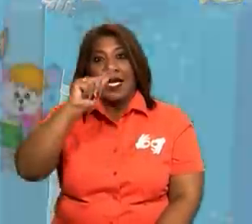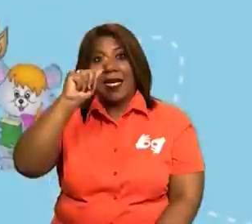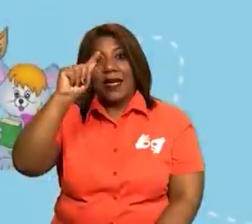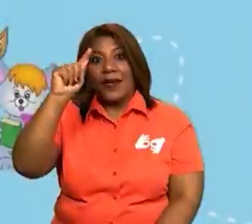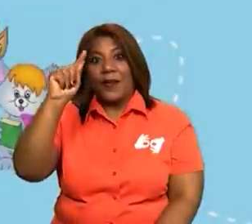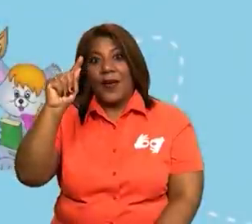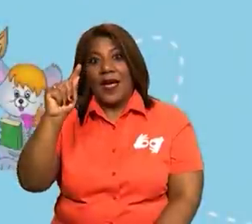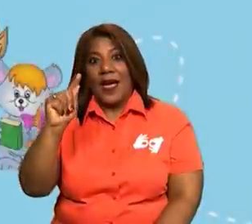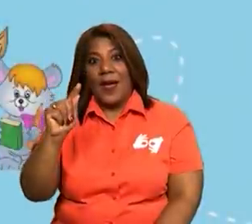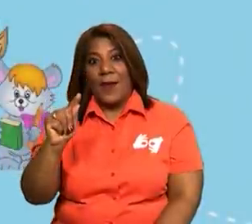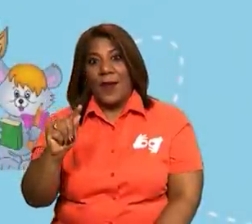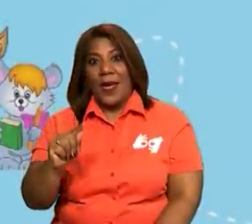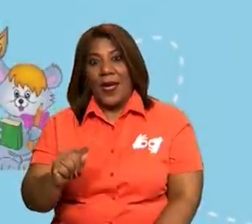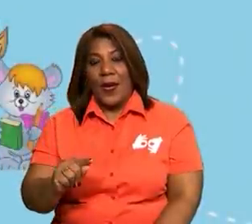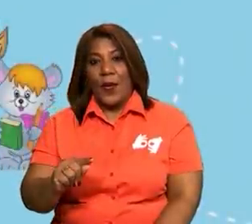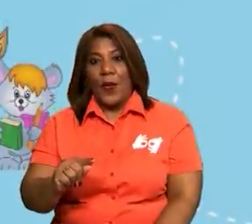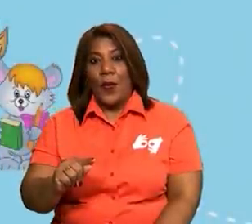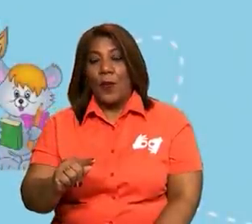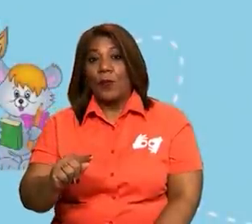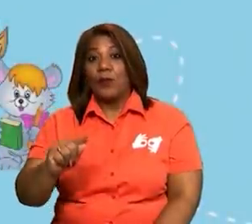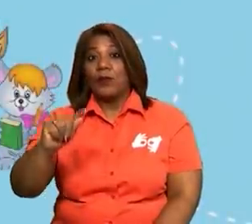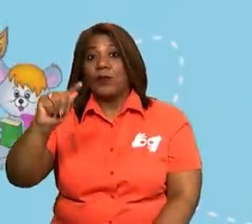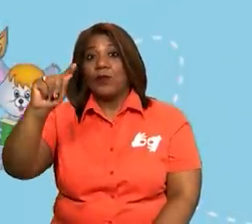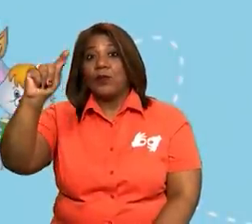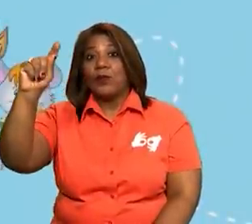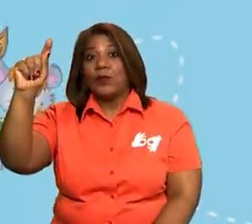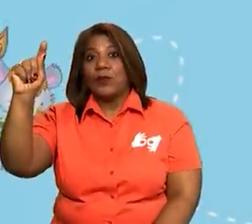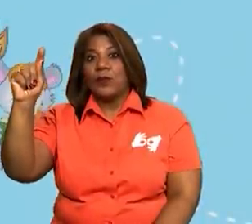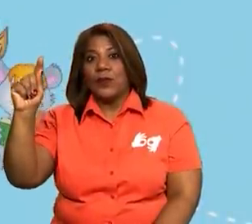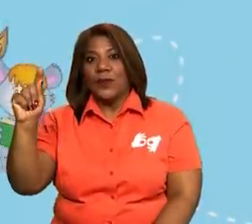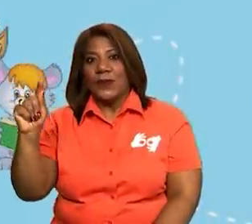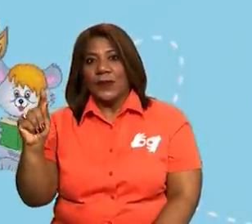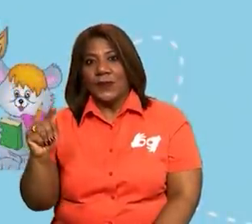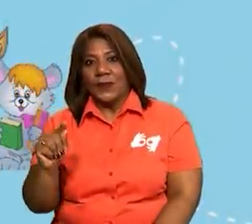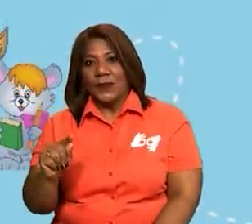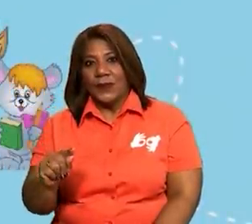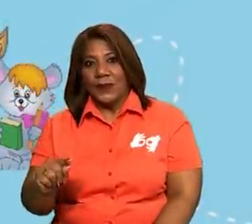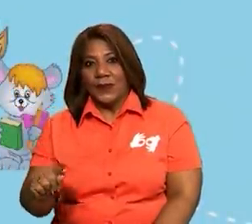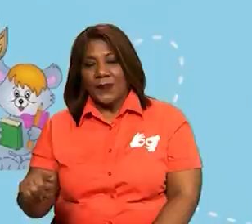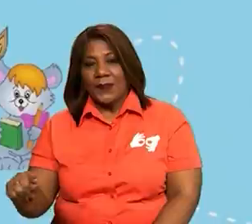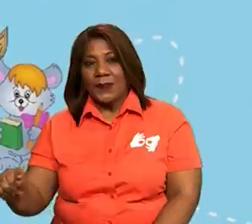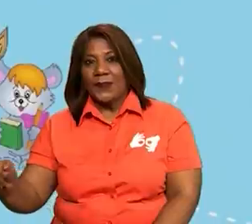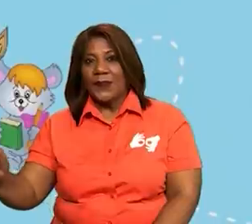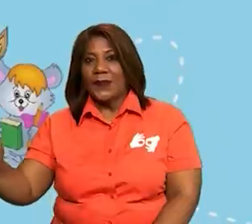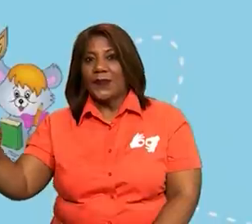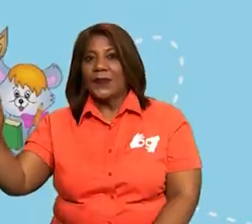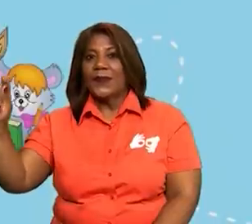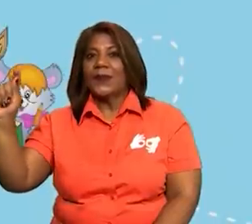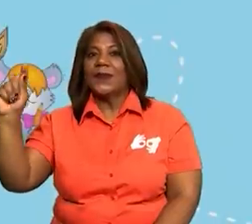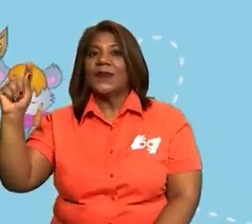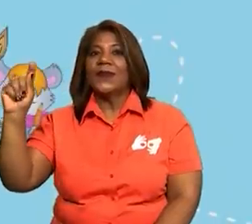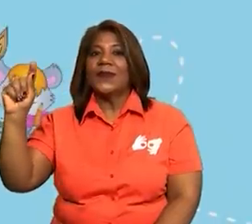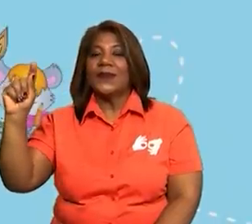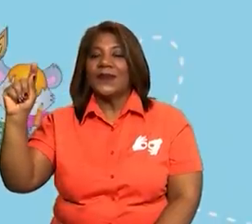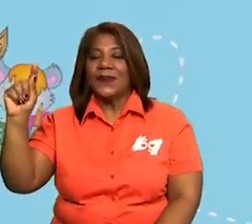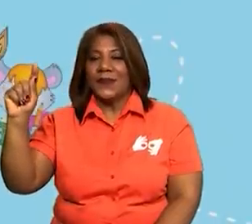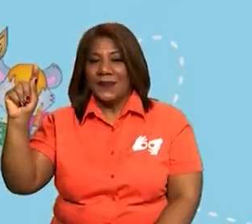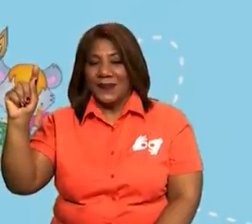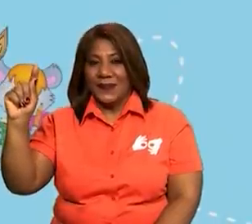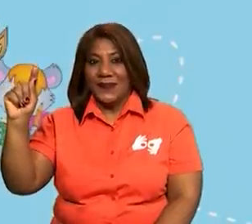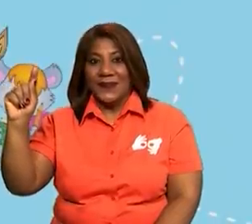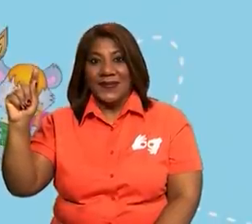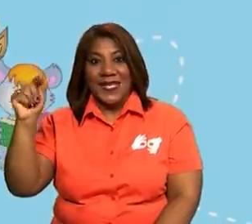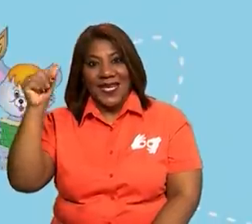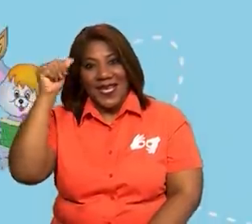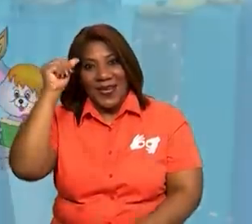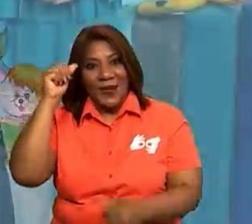Arriba, abajo, sube por allí mismo, da la media vuelta, baja y manito. Para